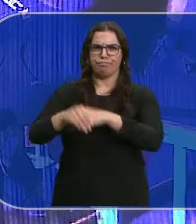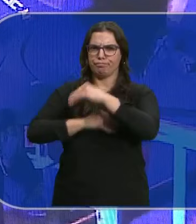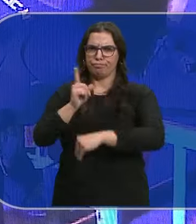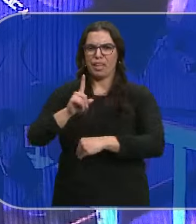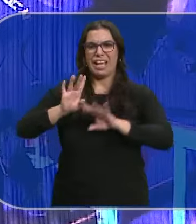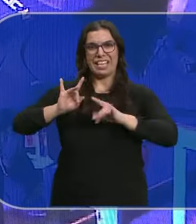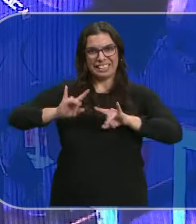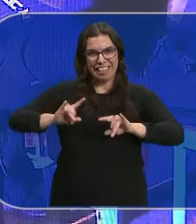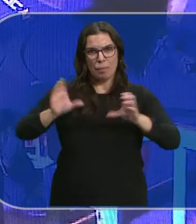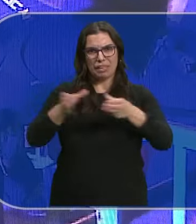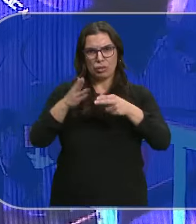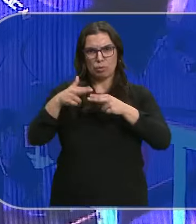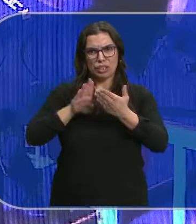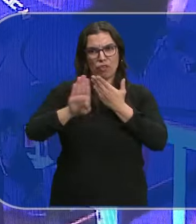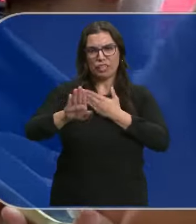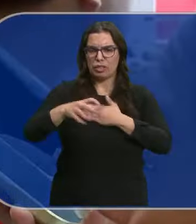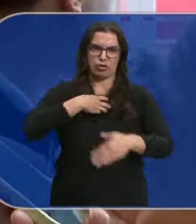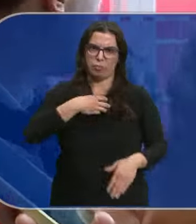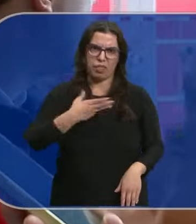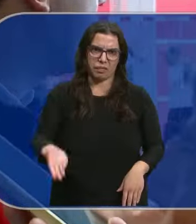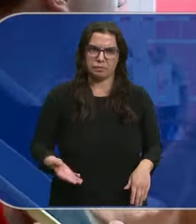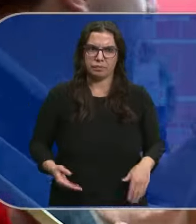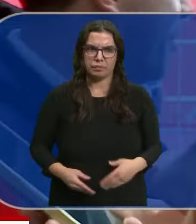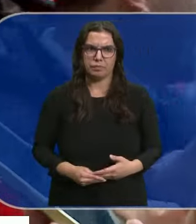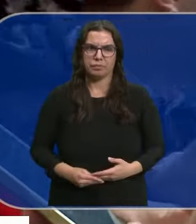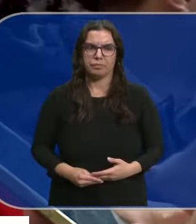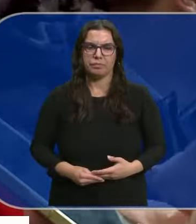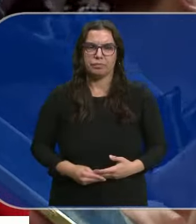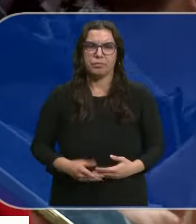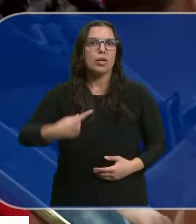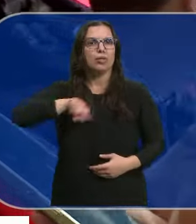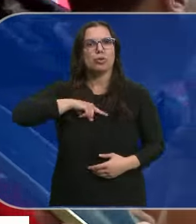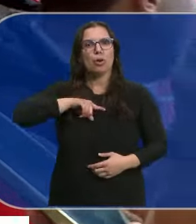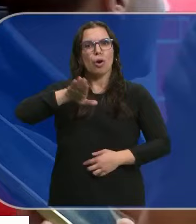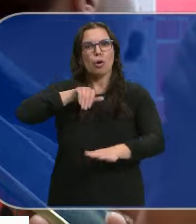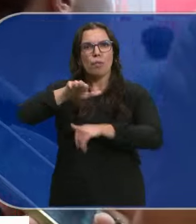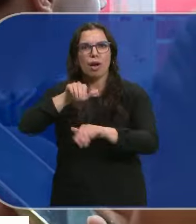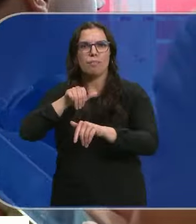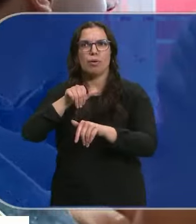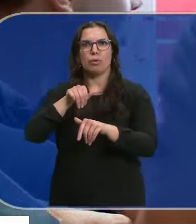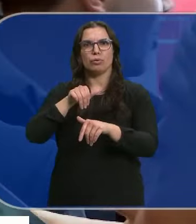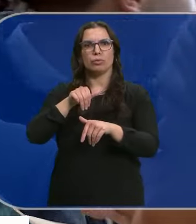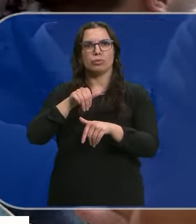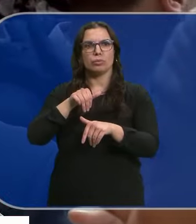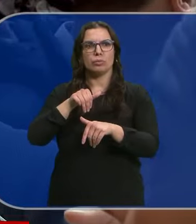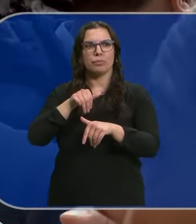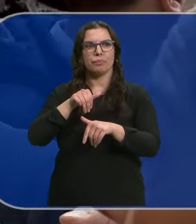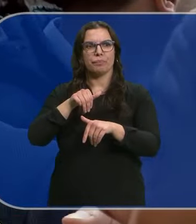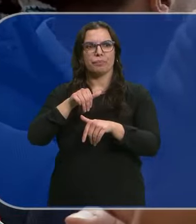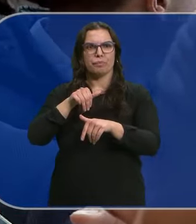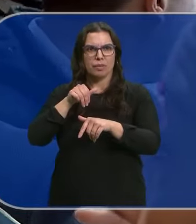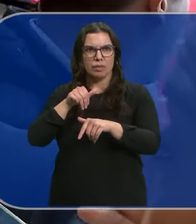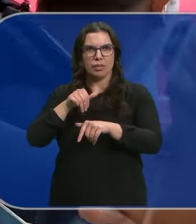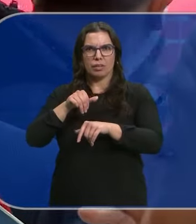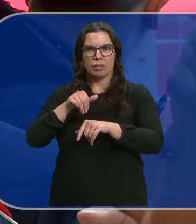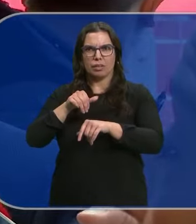realicen frente a las sedes de los partidos Nuestras convocatorias no son convocatorias ante las